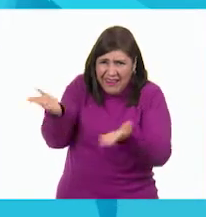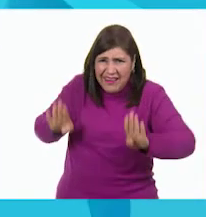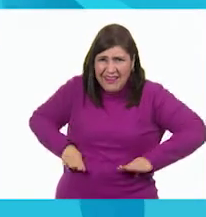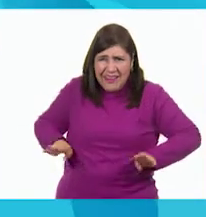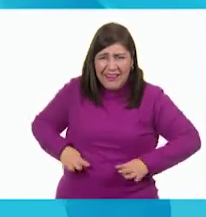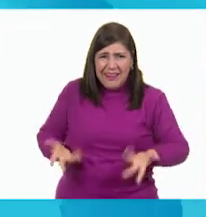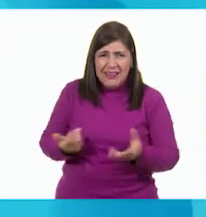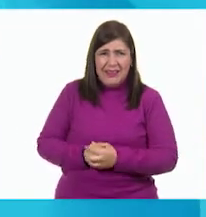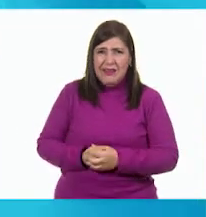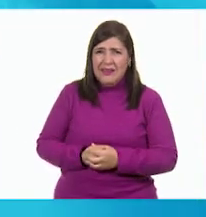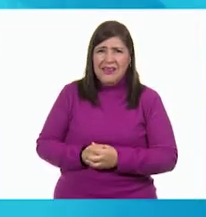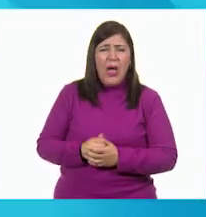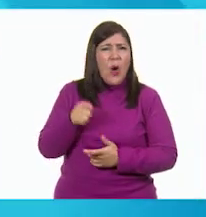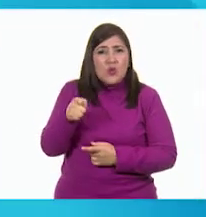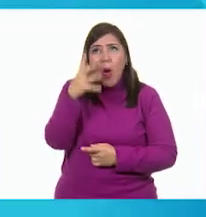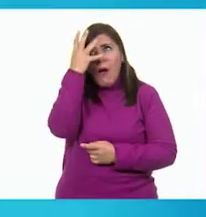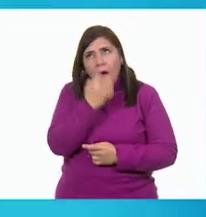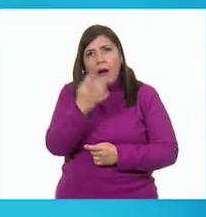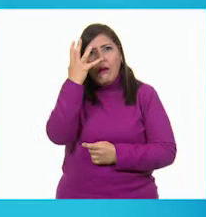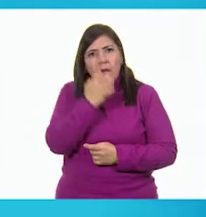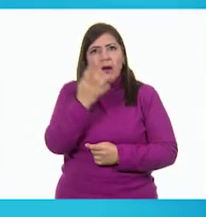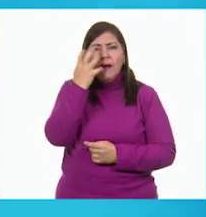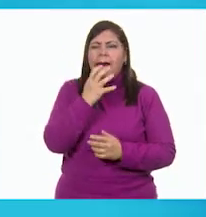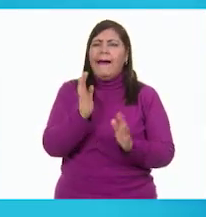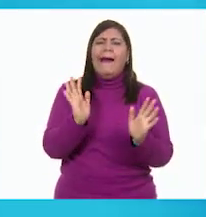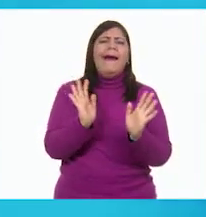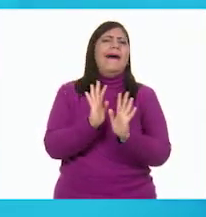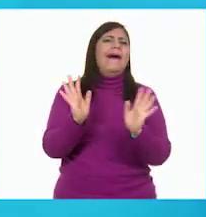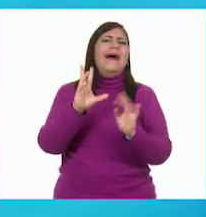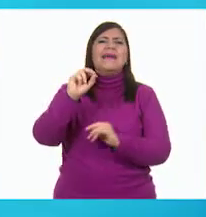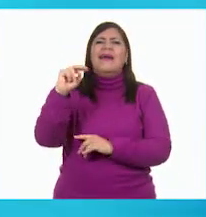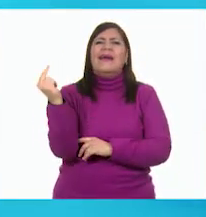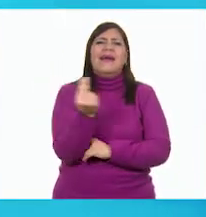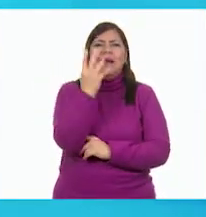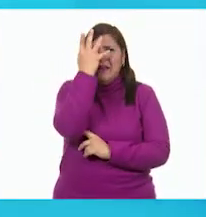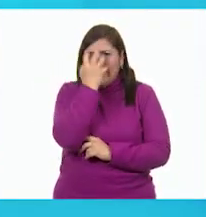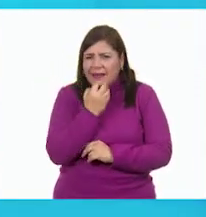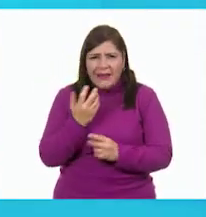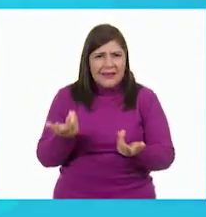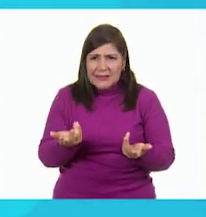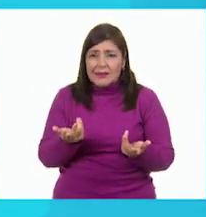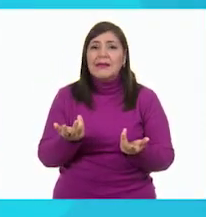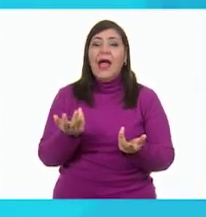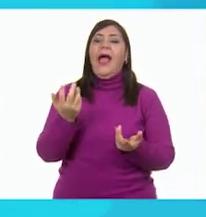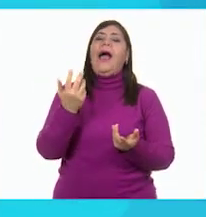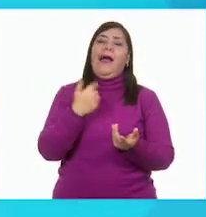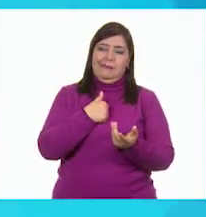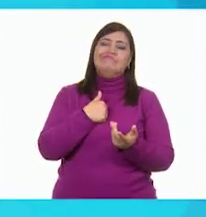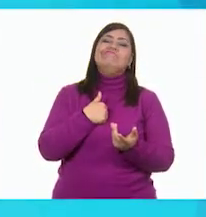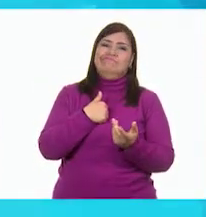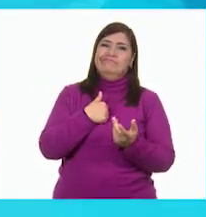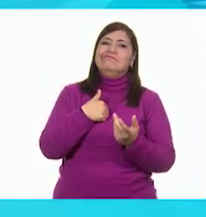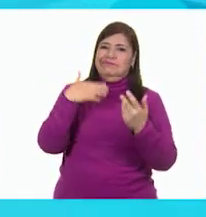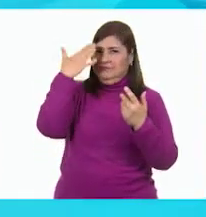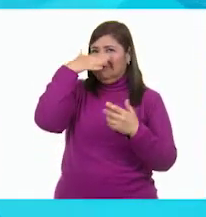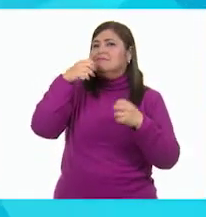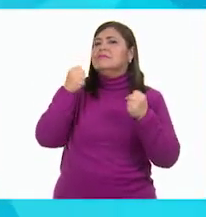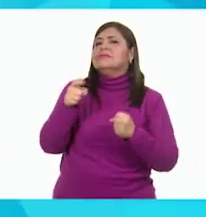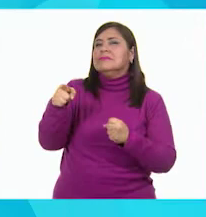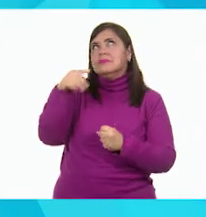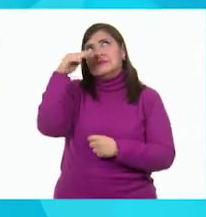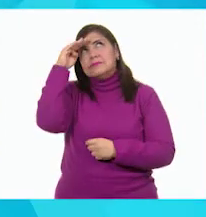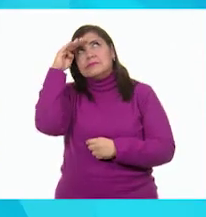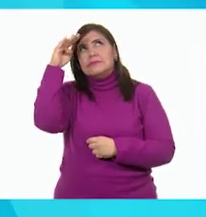No estés tan triste, que no hay por qué. Yo sé en qué piensas. ¡Ajá!